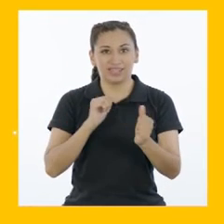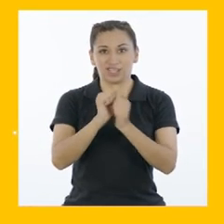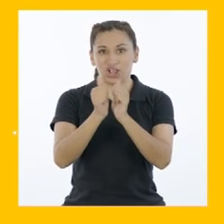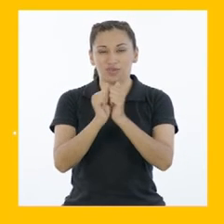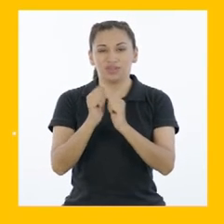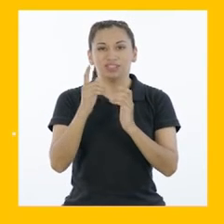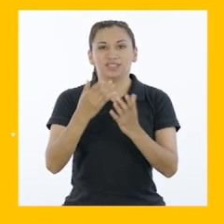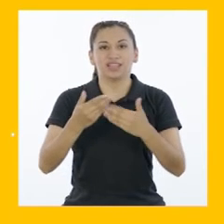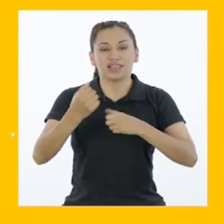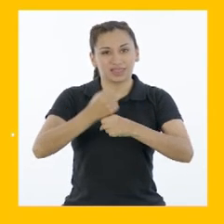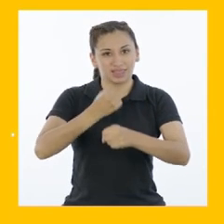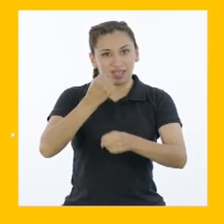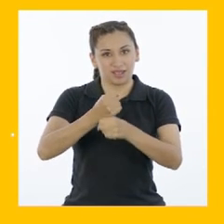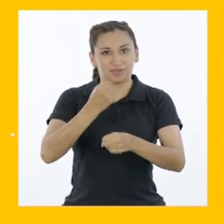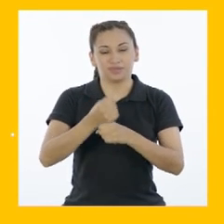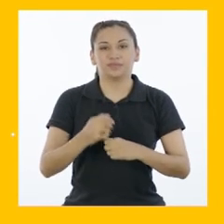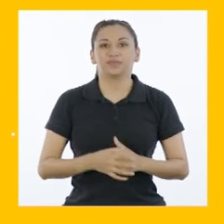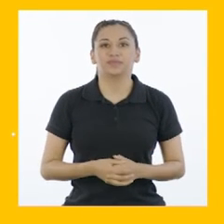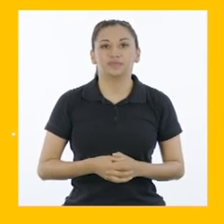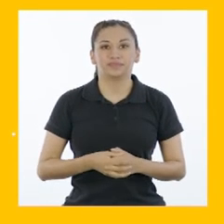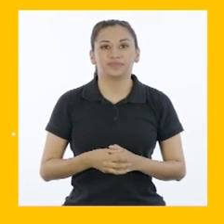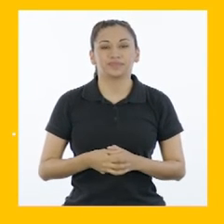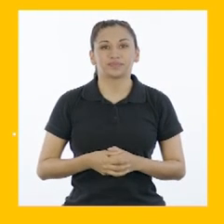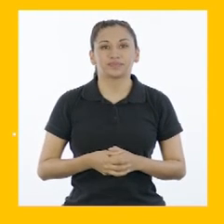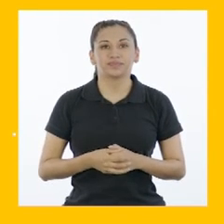desarrollar competencias de empleabilidad